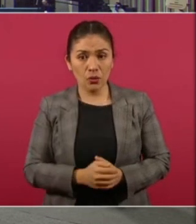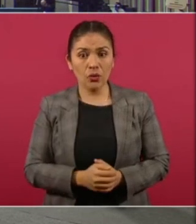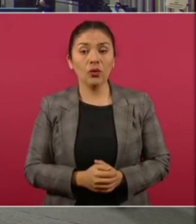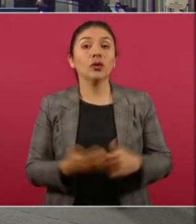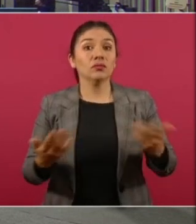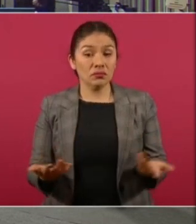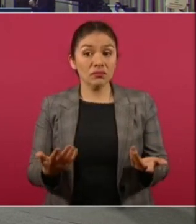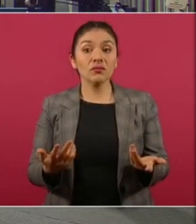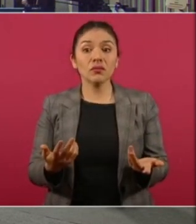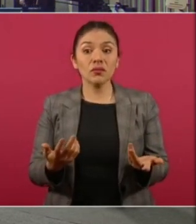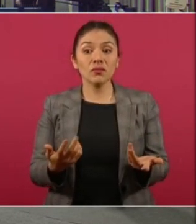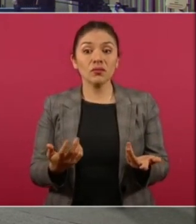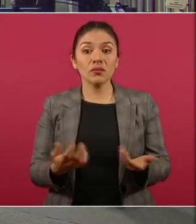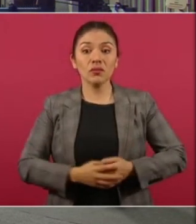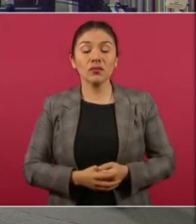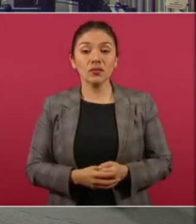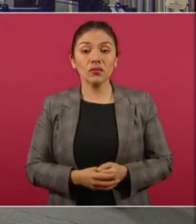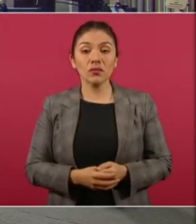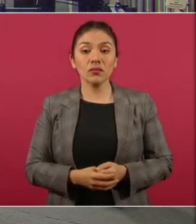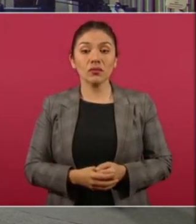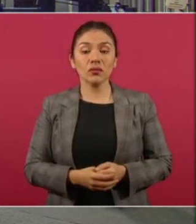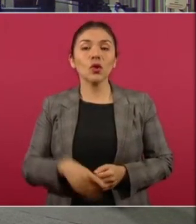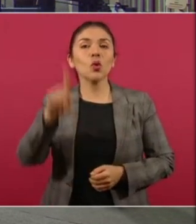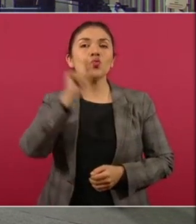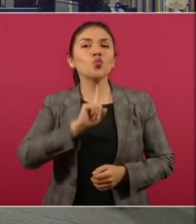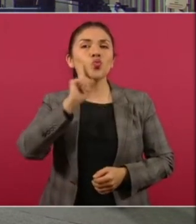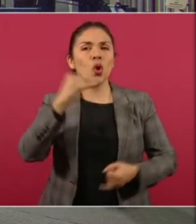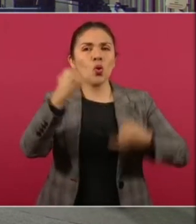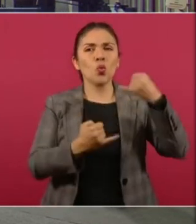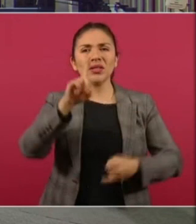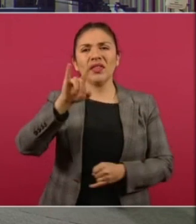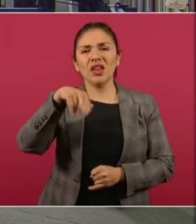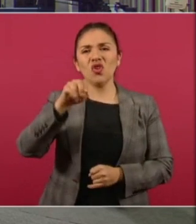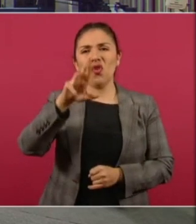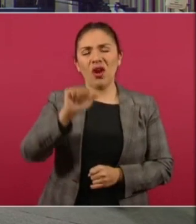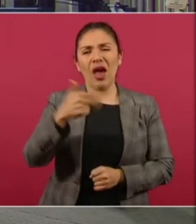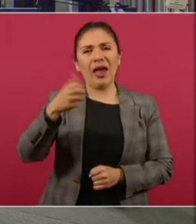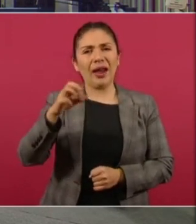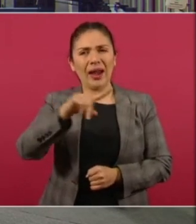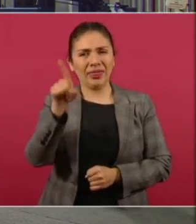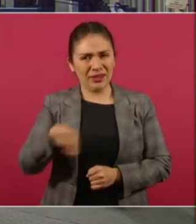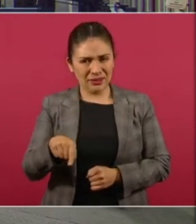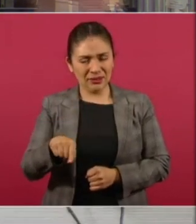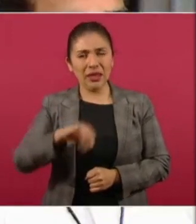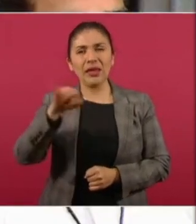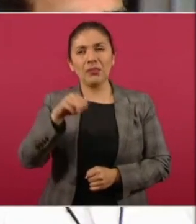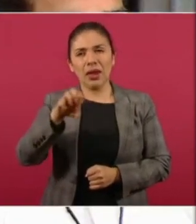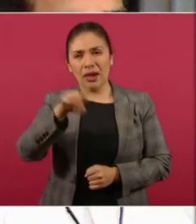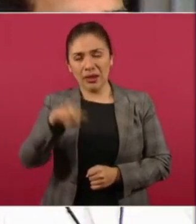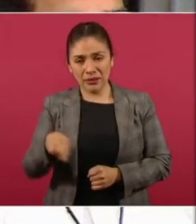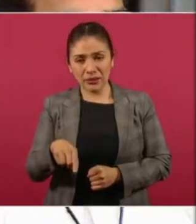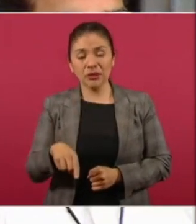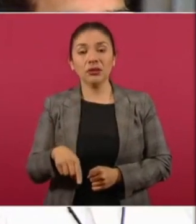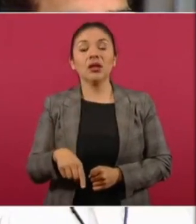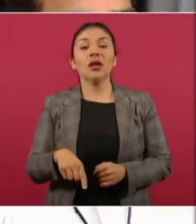que por cierto, la jueza Dinora Hernández Jiménez, pues ya,